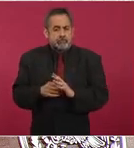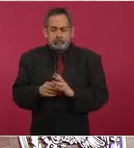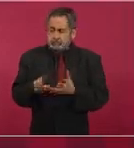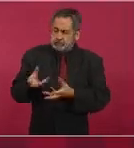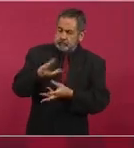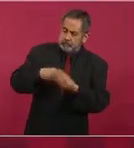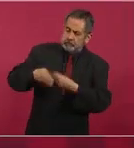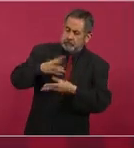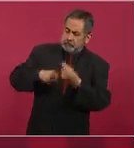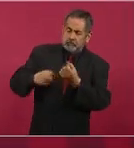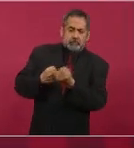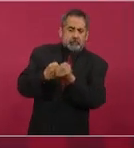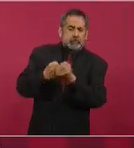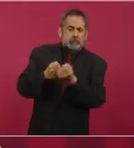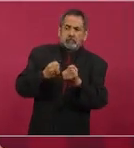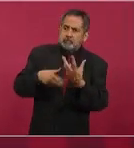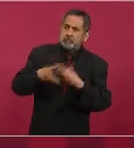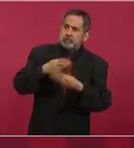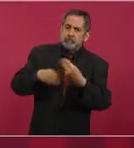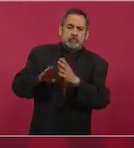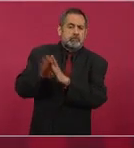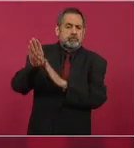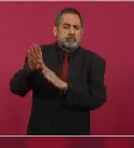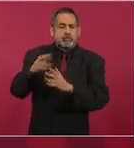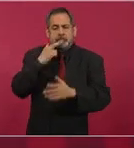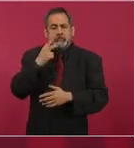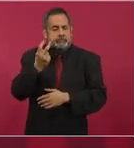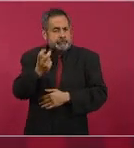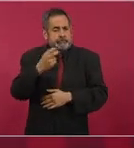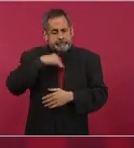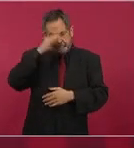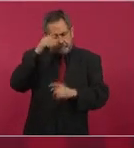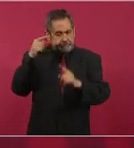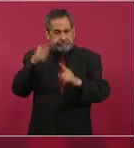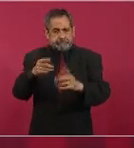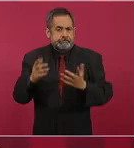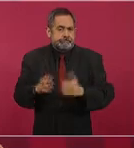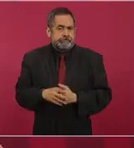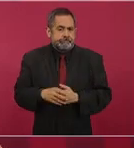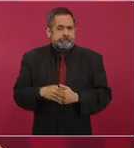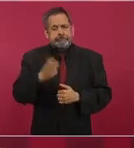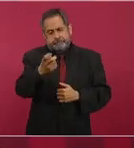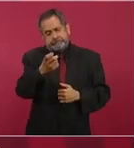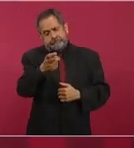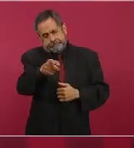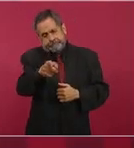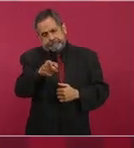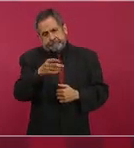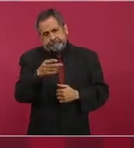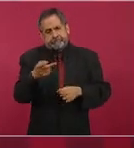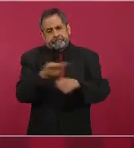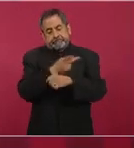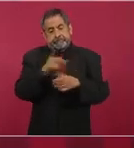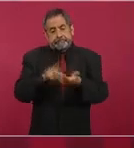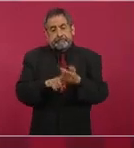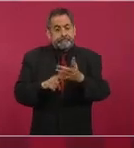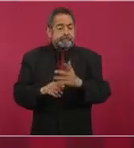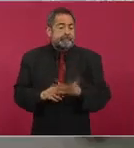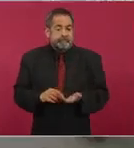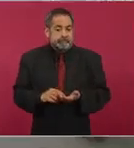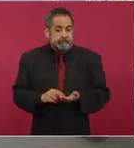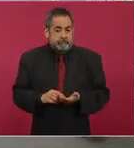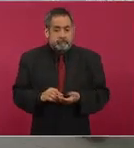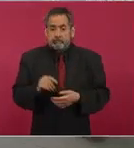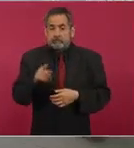sustentable, que es lo que se busca. Pero eso es lo que está pasando. y no